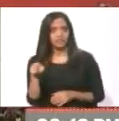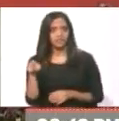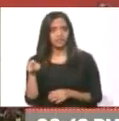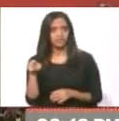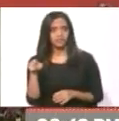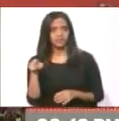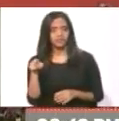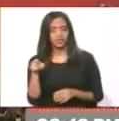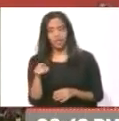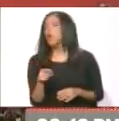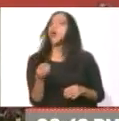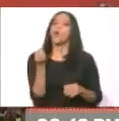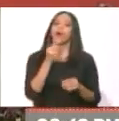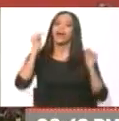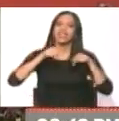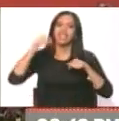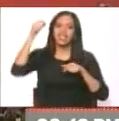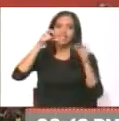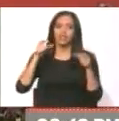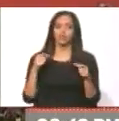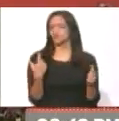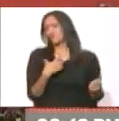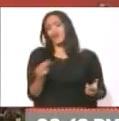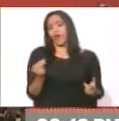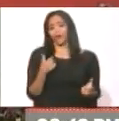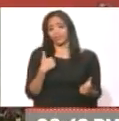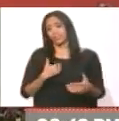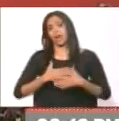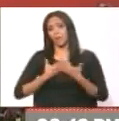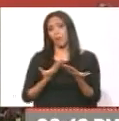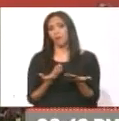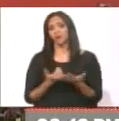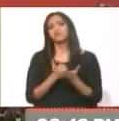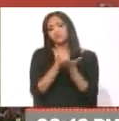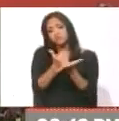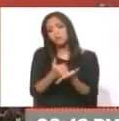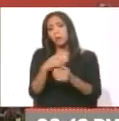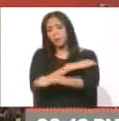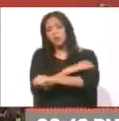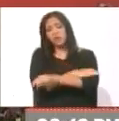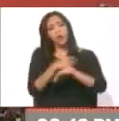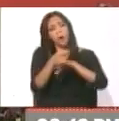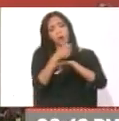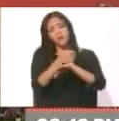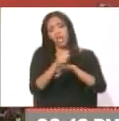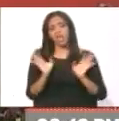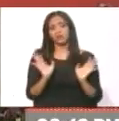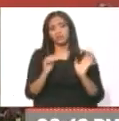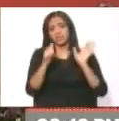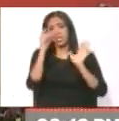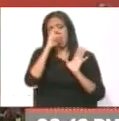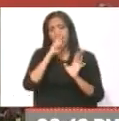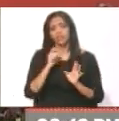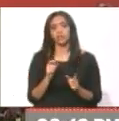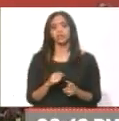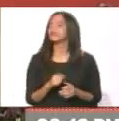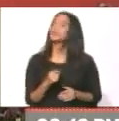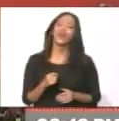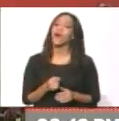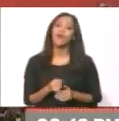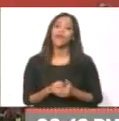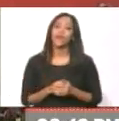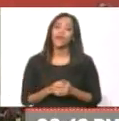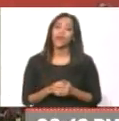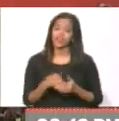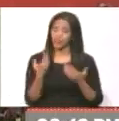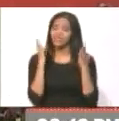O es que aquí hay gente que piensa... No, si le damos un chance que la oposición gobierne seis años. No, ellos no van a tratar bien.